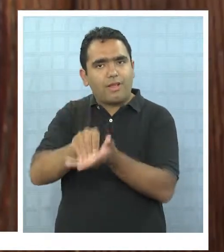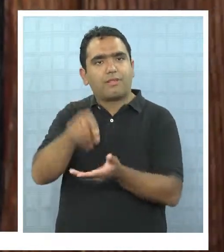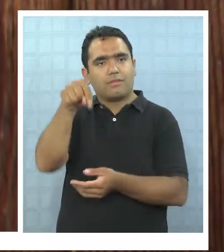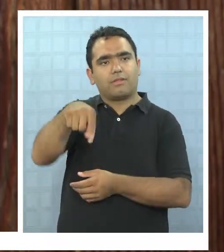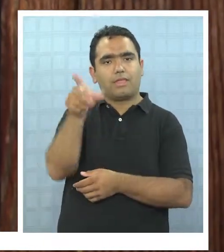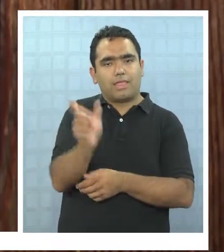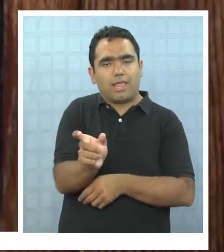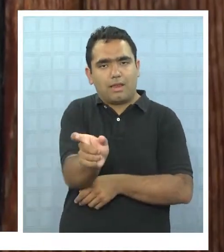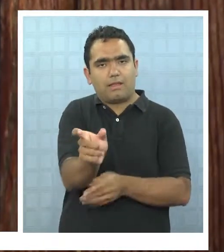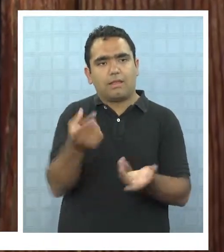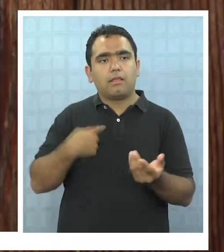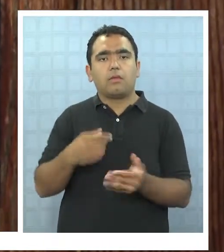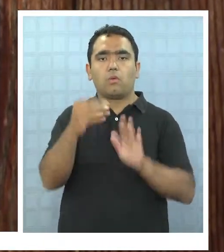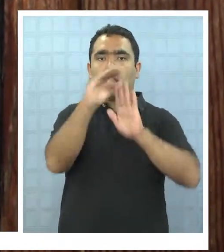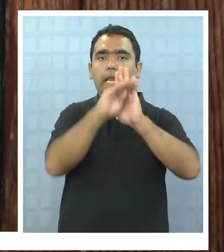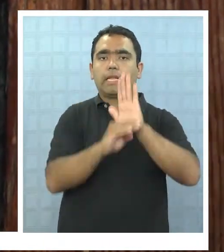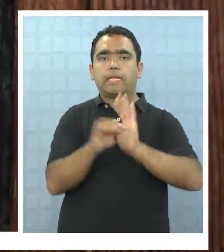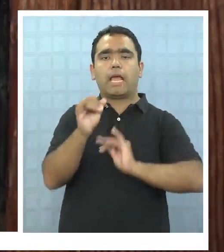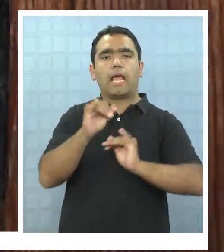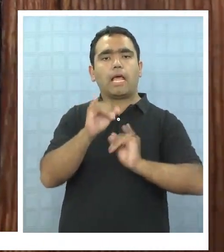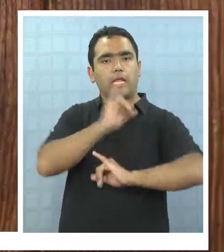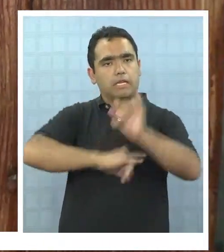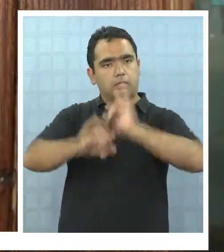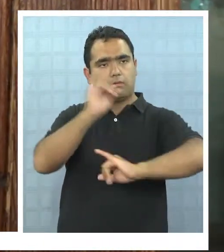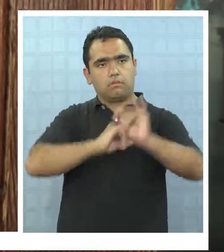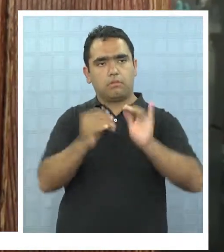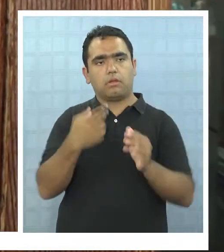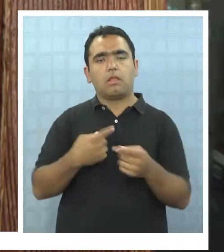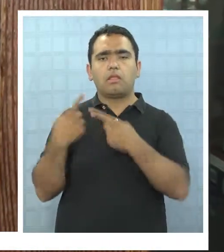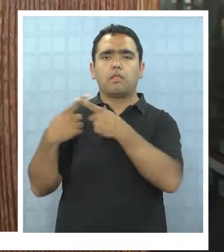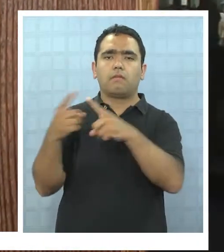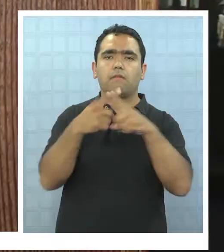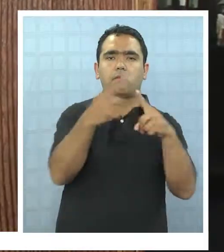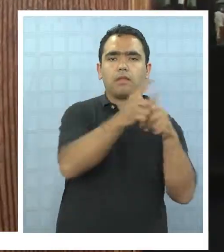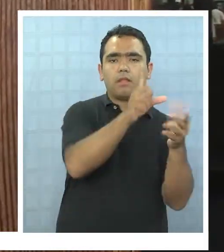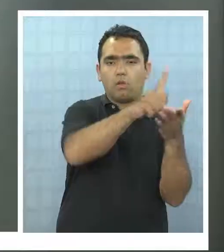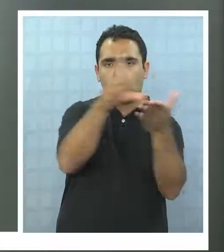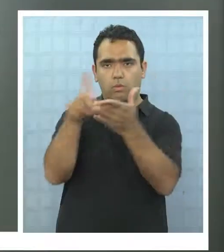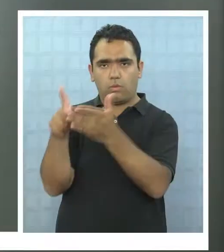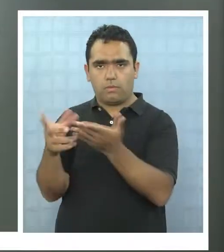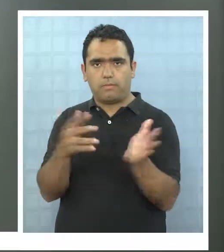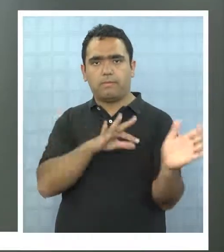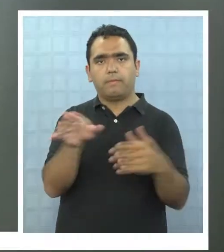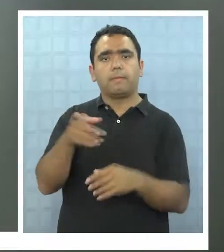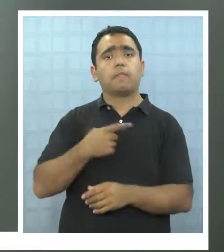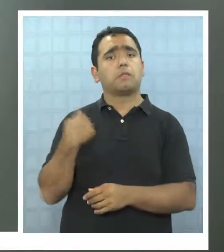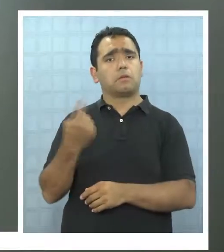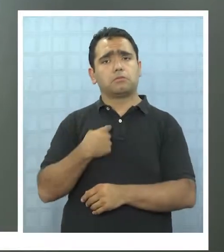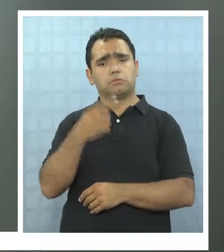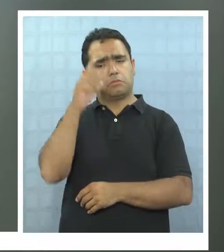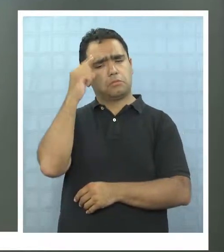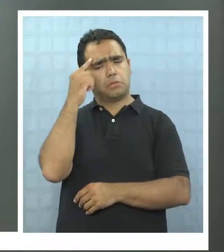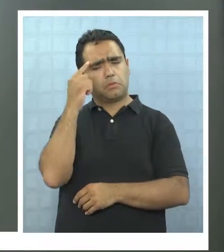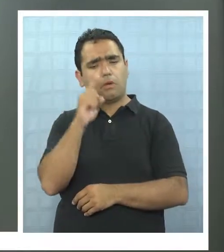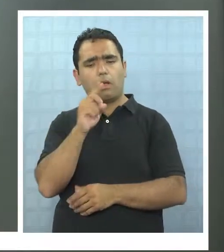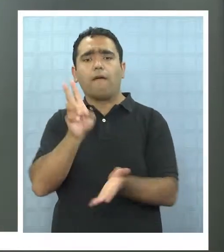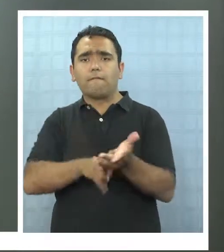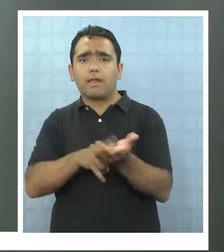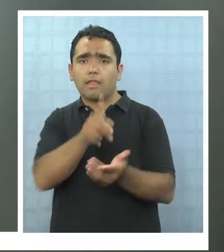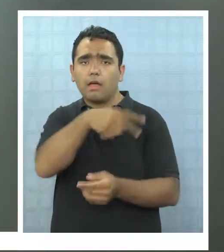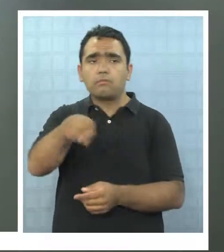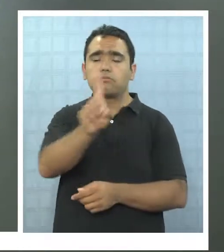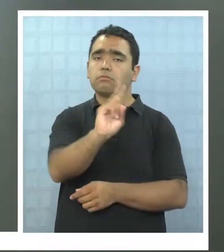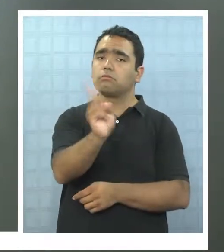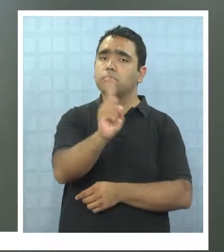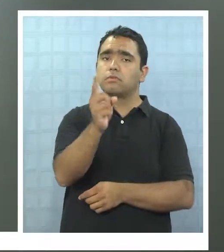estarían clonando las tarjetas, según una lista publicada en internet con las distintas sedes donde se cometería el delito. Nosotros no es que no le